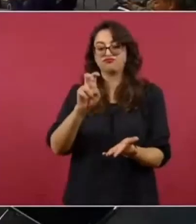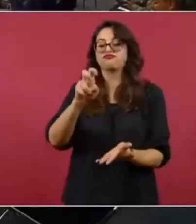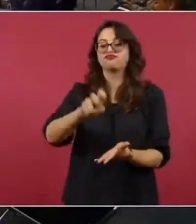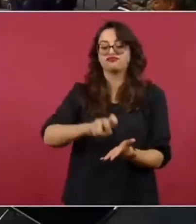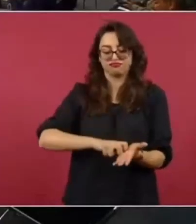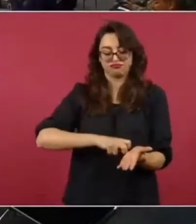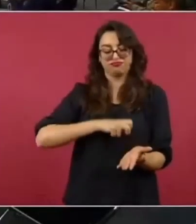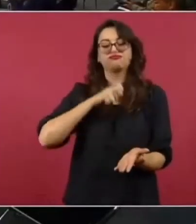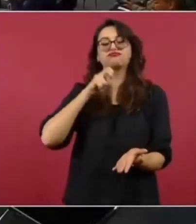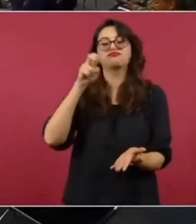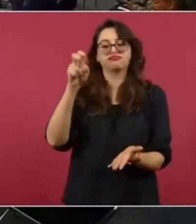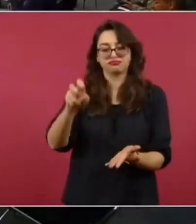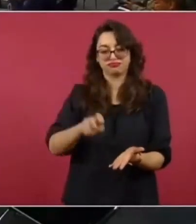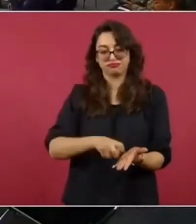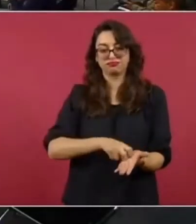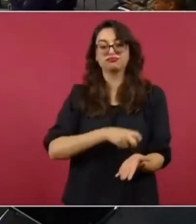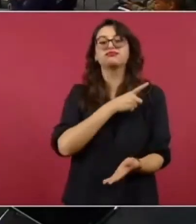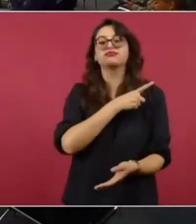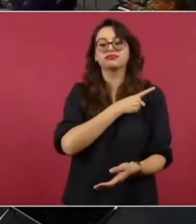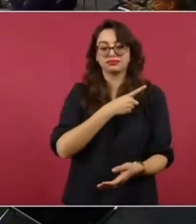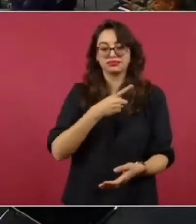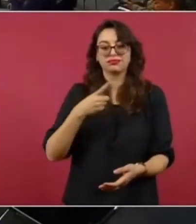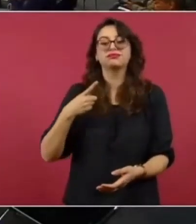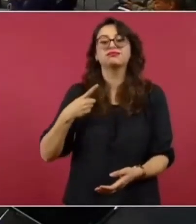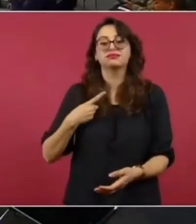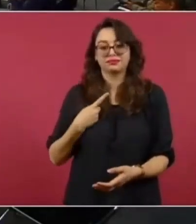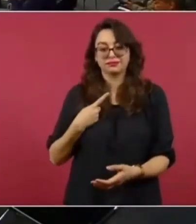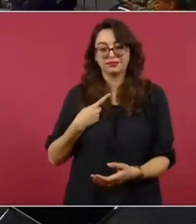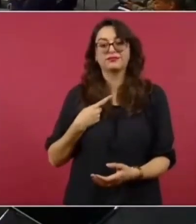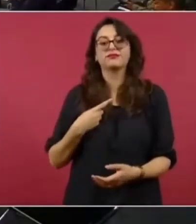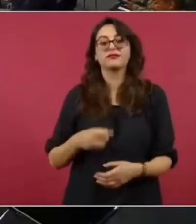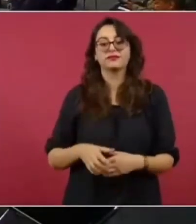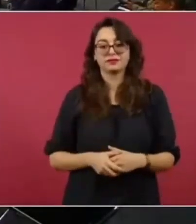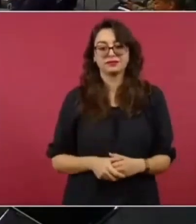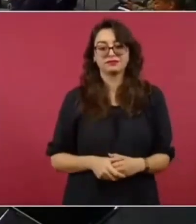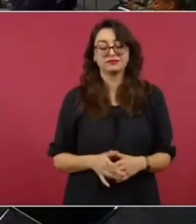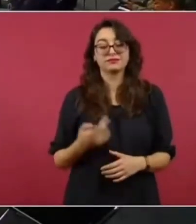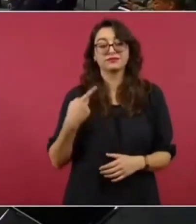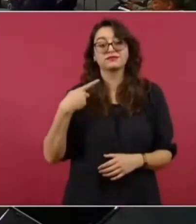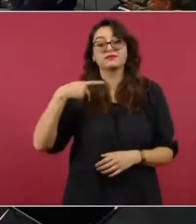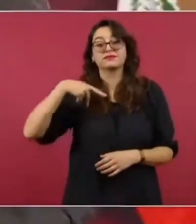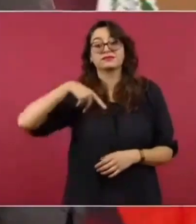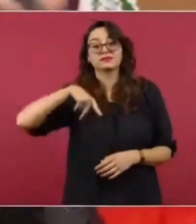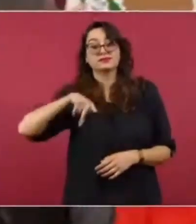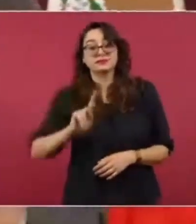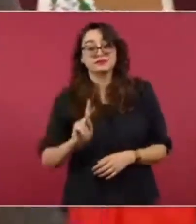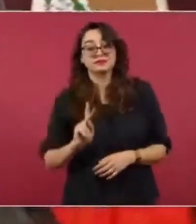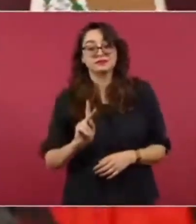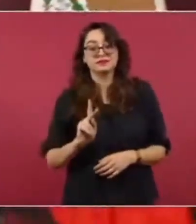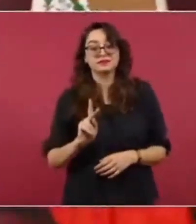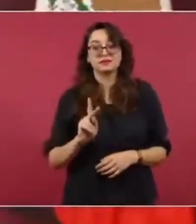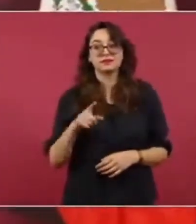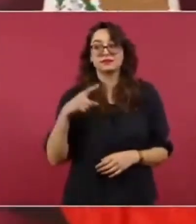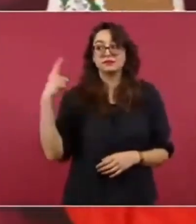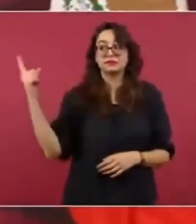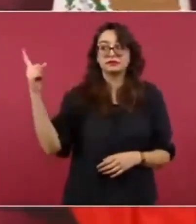cuál es el pretexto la excusa leguleya para no hacerlo